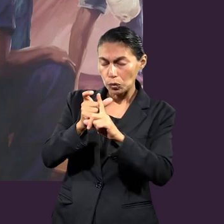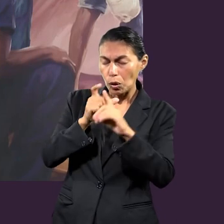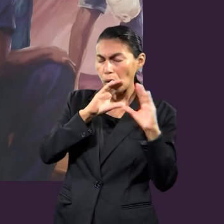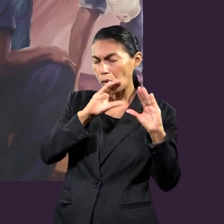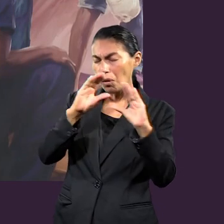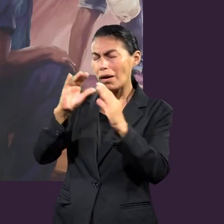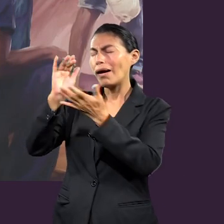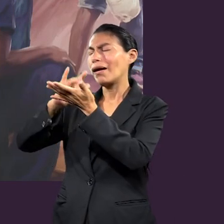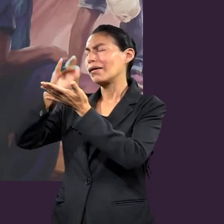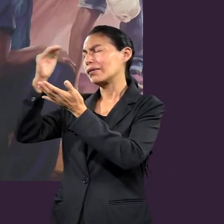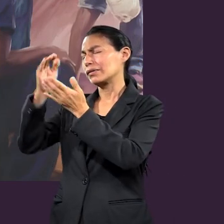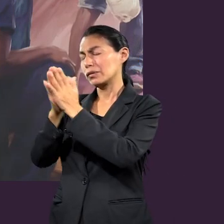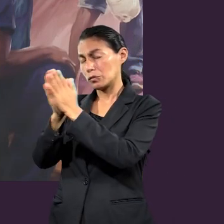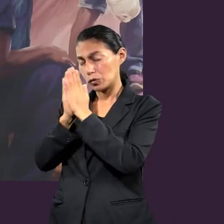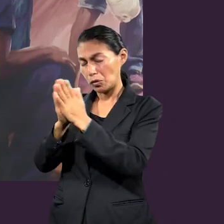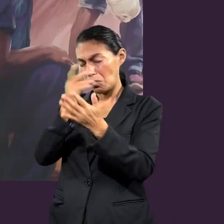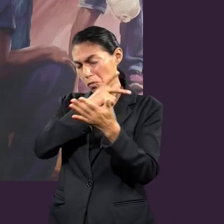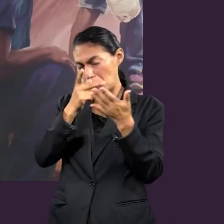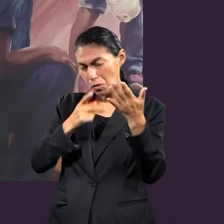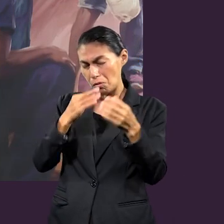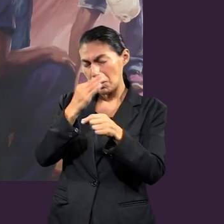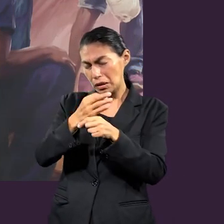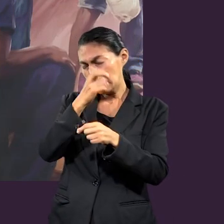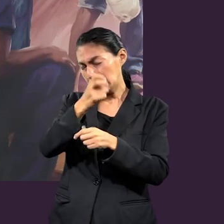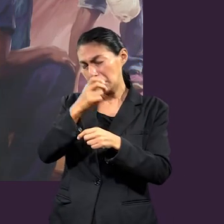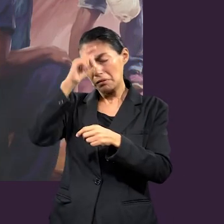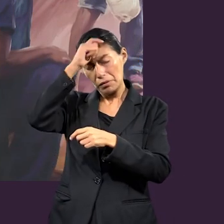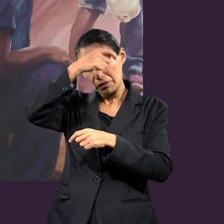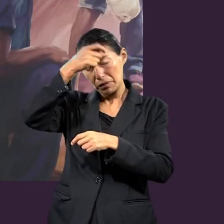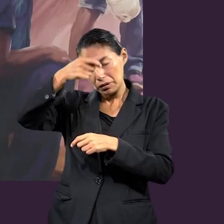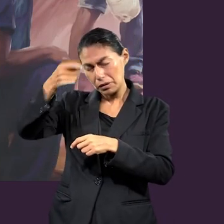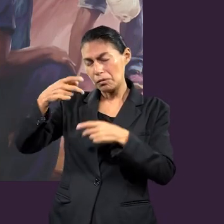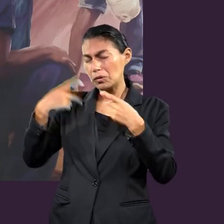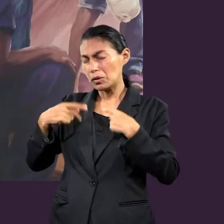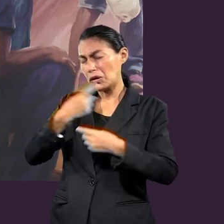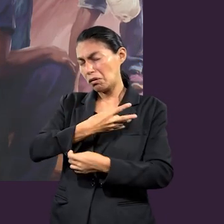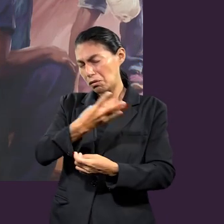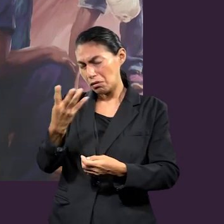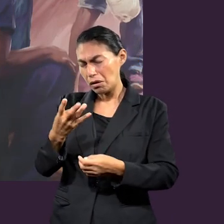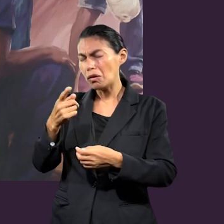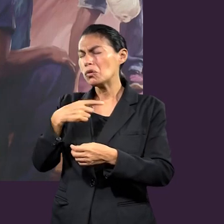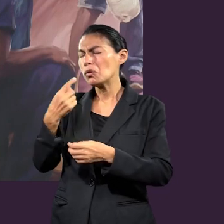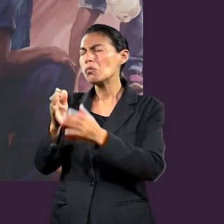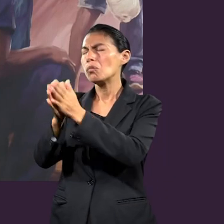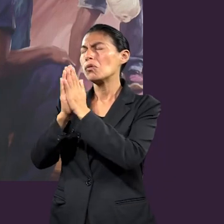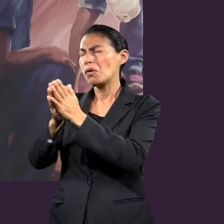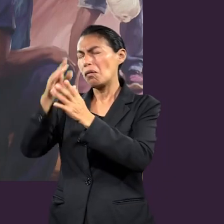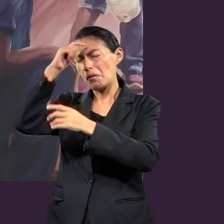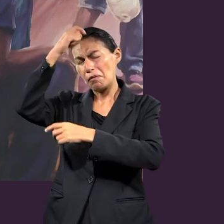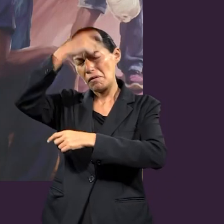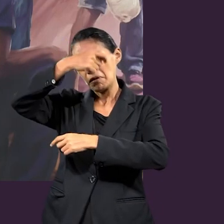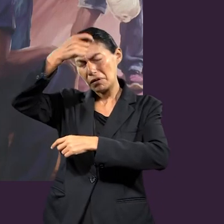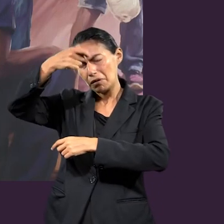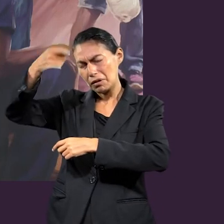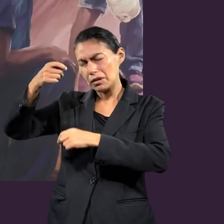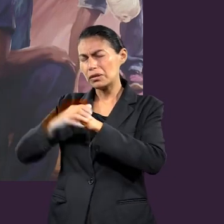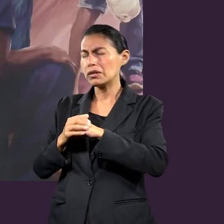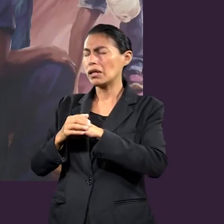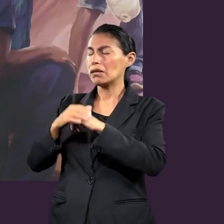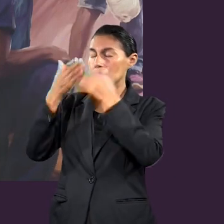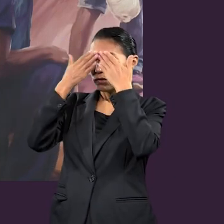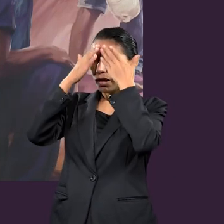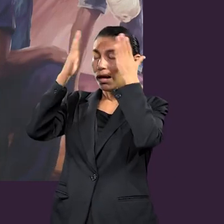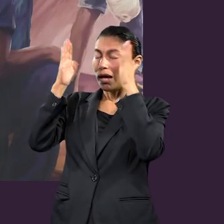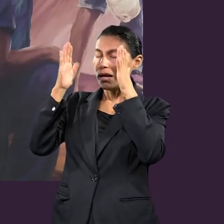momento derrames tu espíritu sobre cada uno de los que estamos aquí para poder guiarnos sabiamente a poder explicar la lección de Escuela